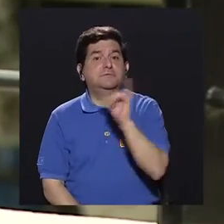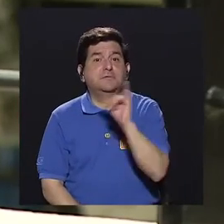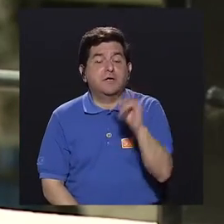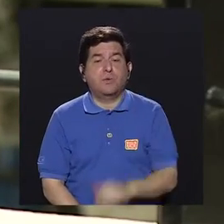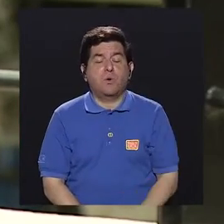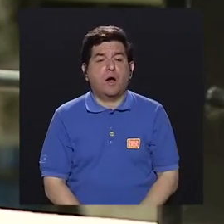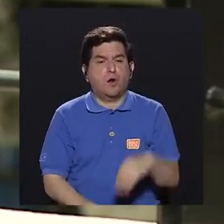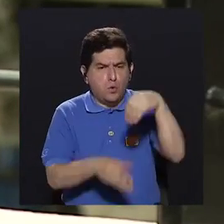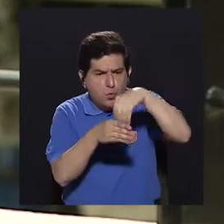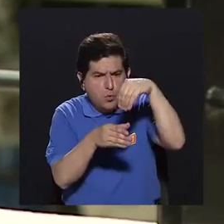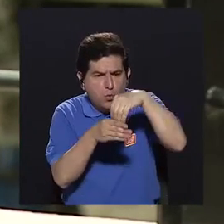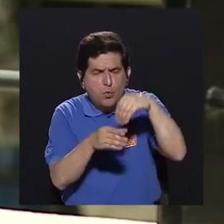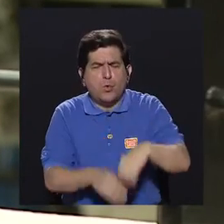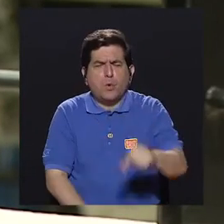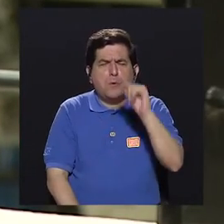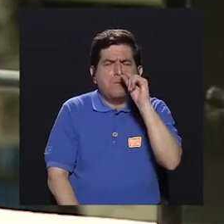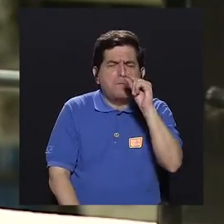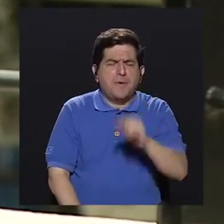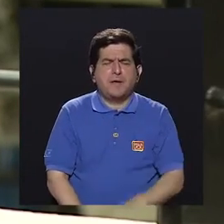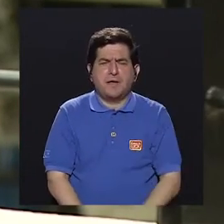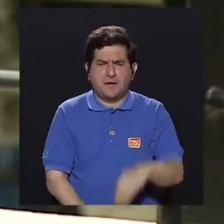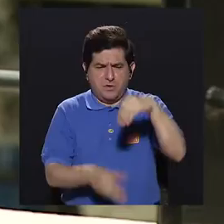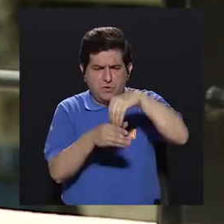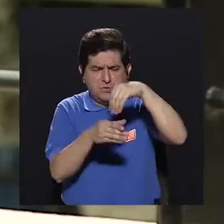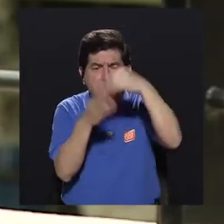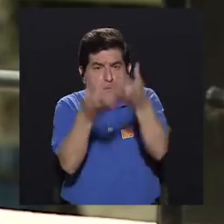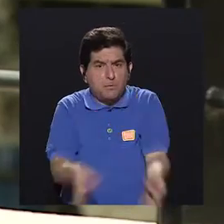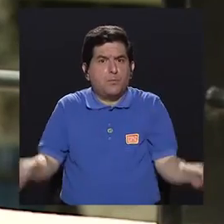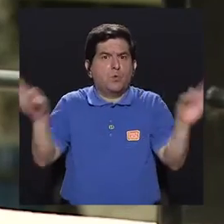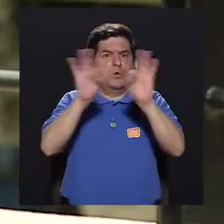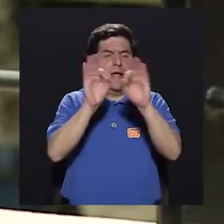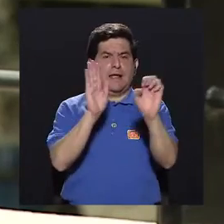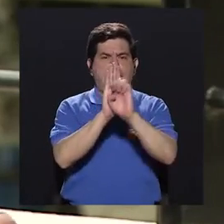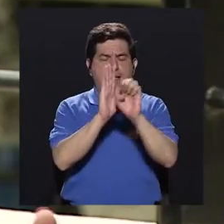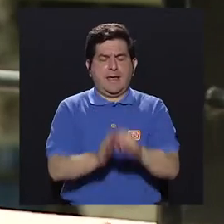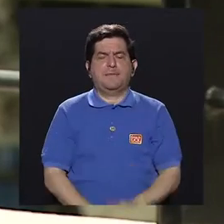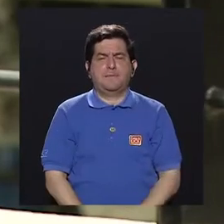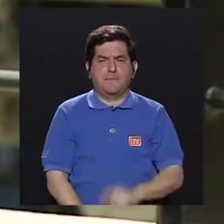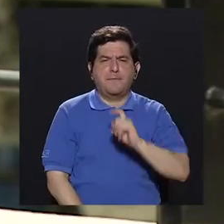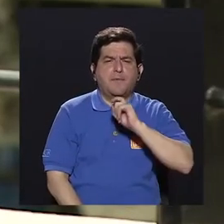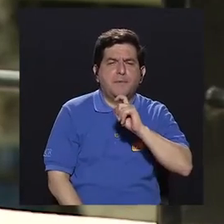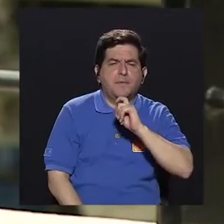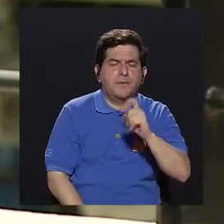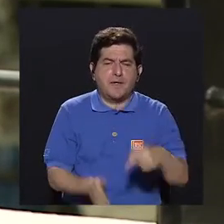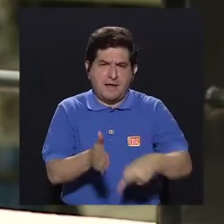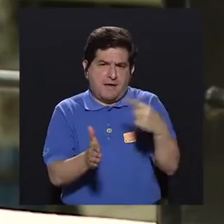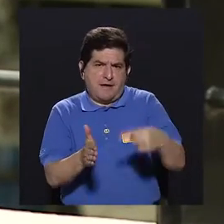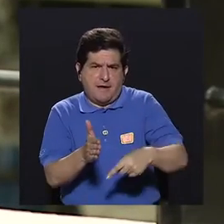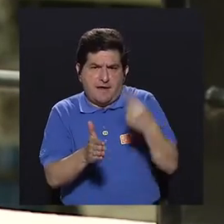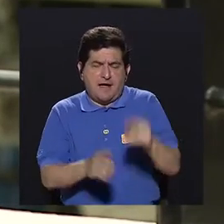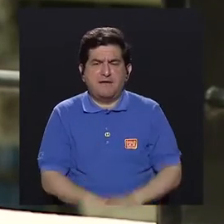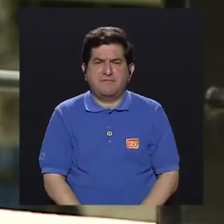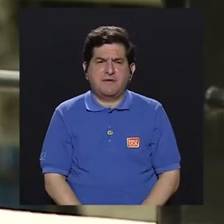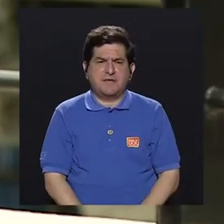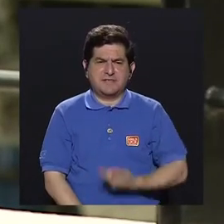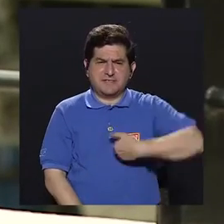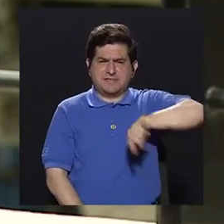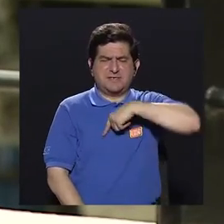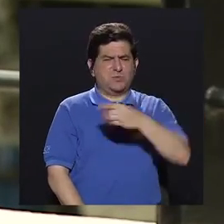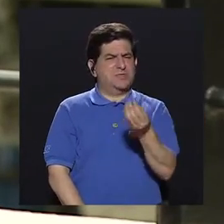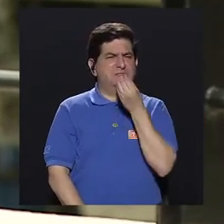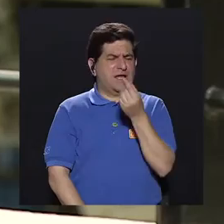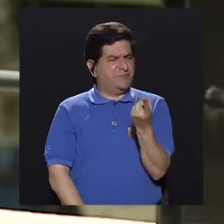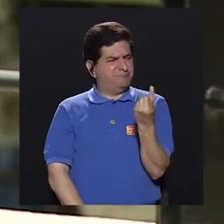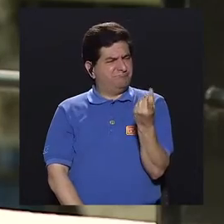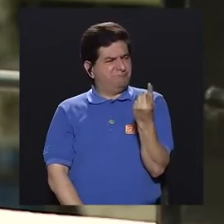gran aporte de micronutrientes, o sea, de, por ejemplo, de minerales que a veces son deficientes en nuestra